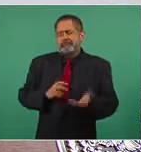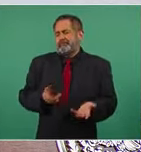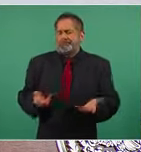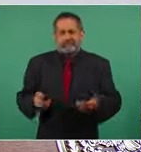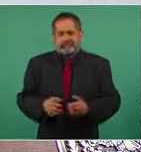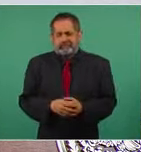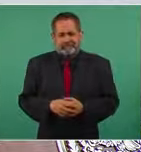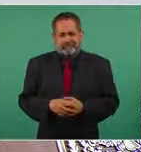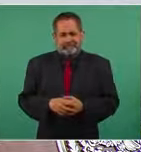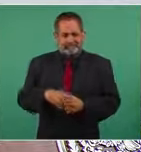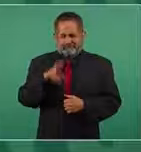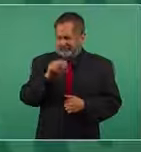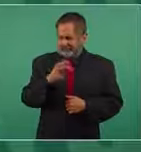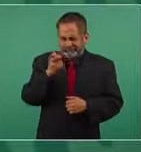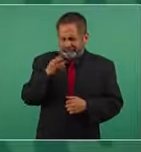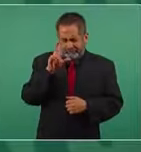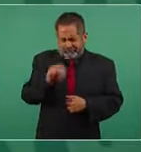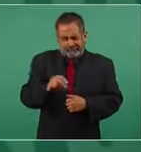Eso no,